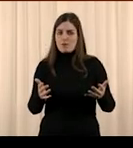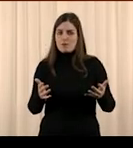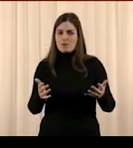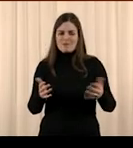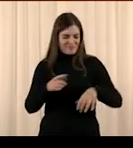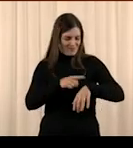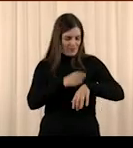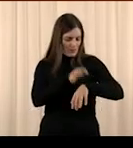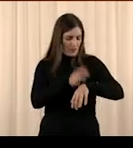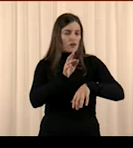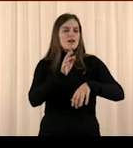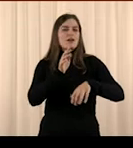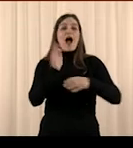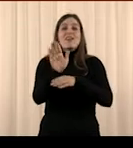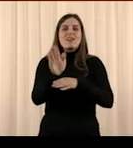¿Cuándo vamos al cine?